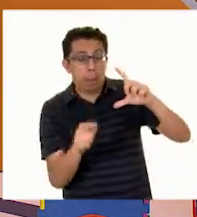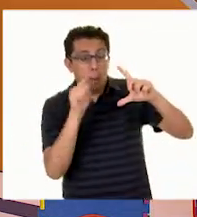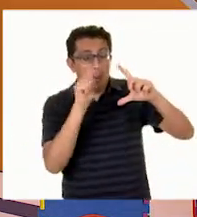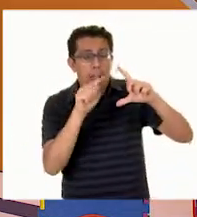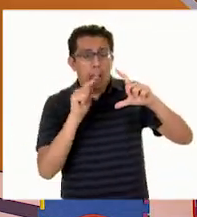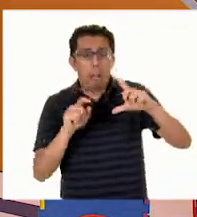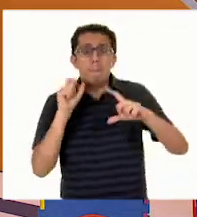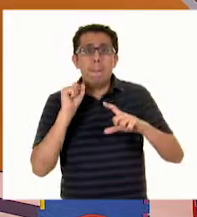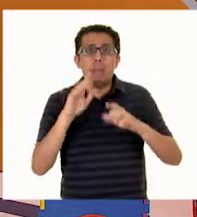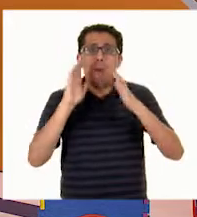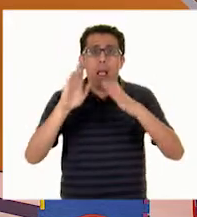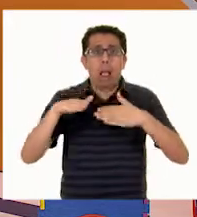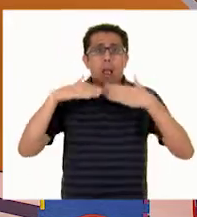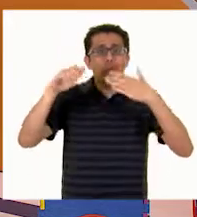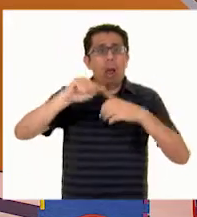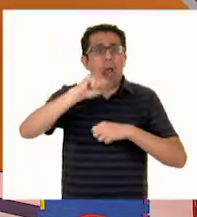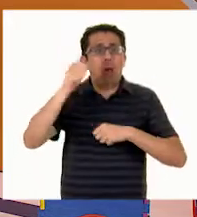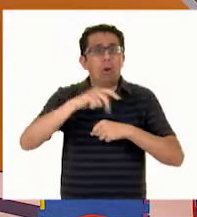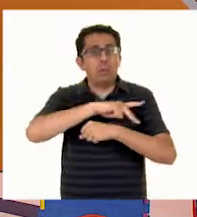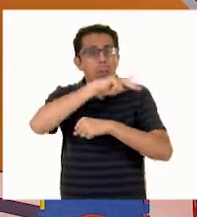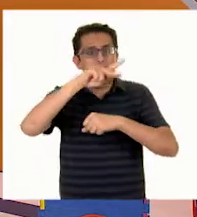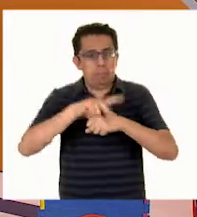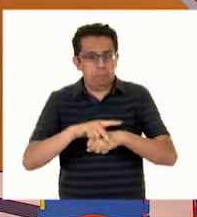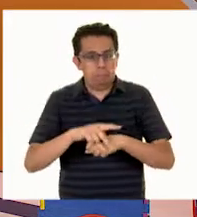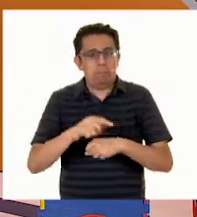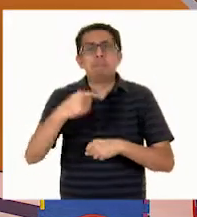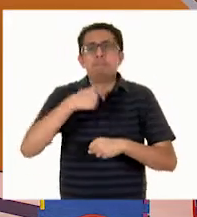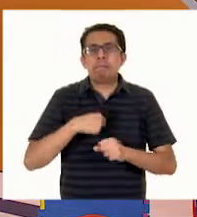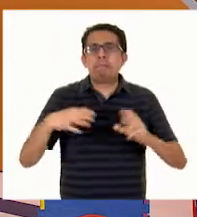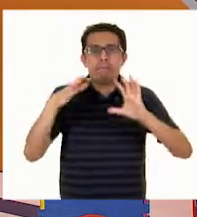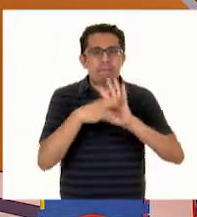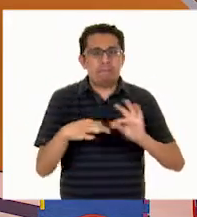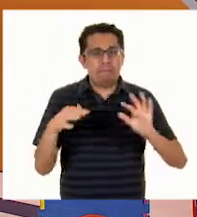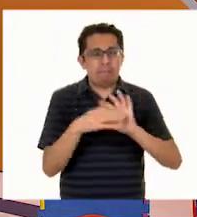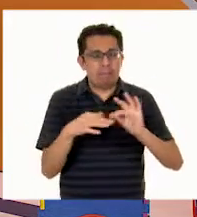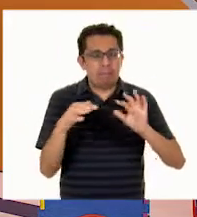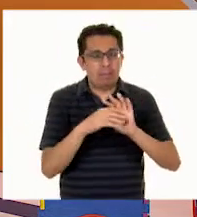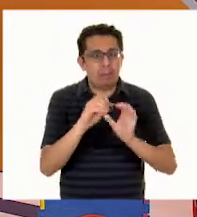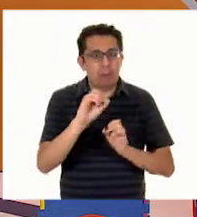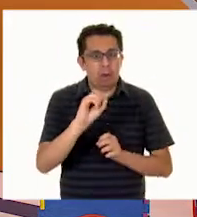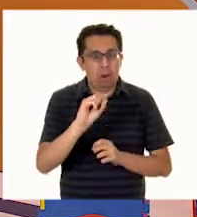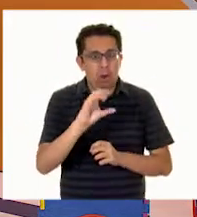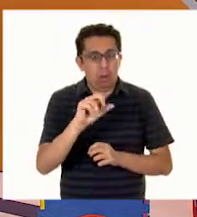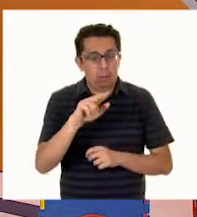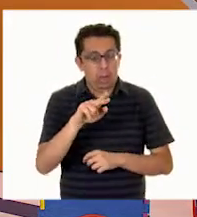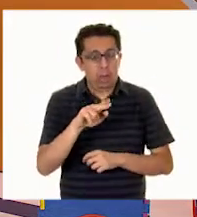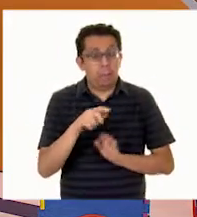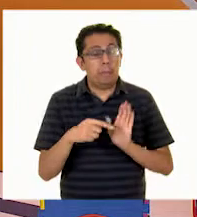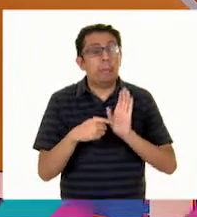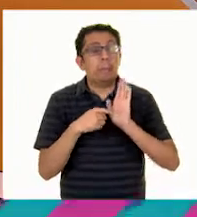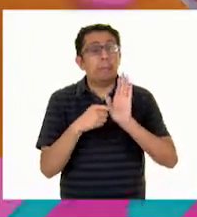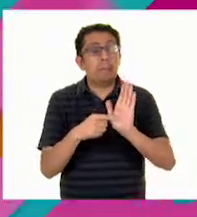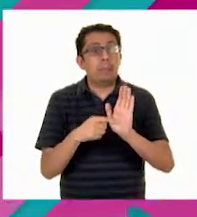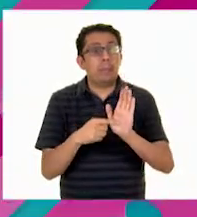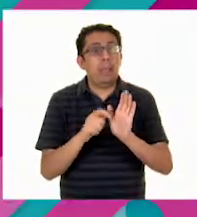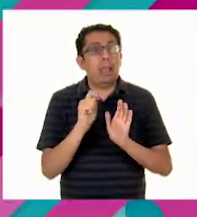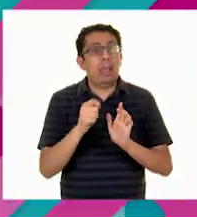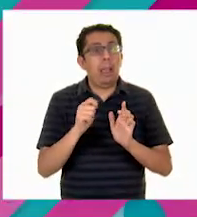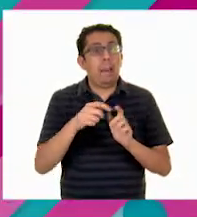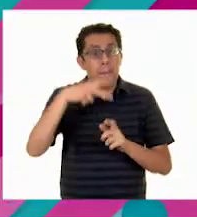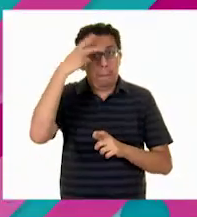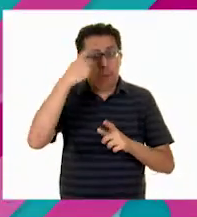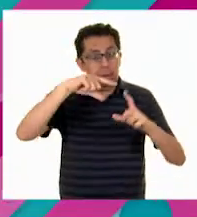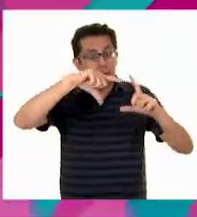en el extranjero, ¿verdad? Claro. Déjame contarte, querido Oscar, y para eso vamos a ver nuestra preciosa República